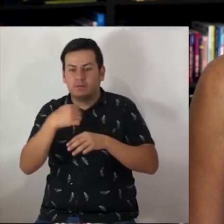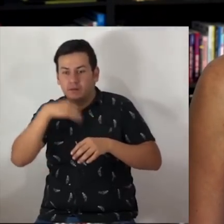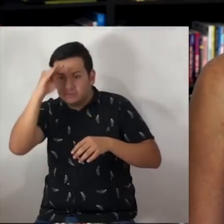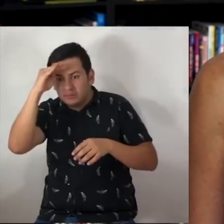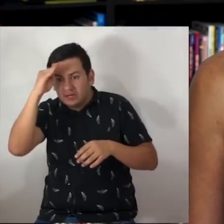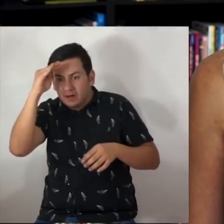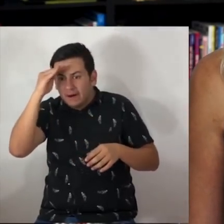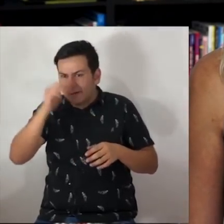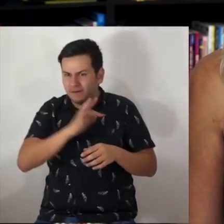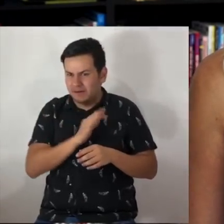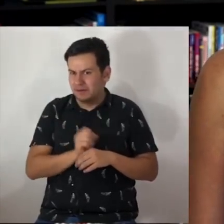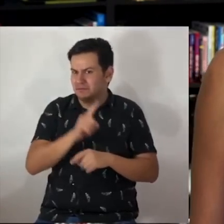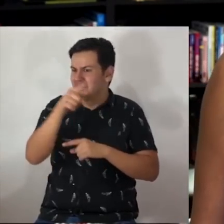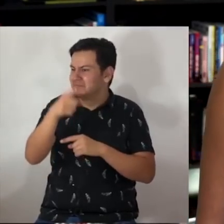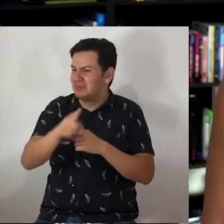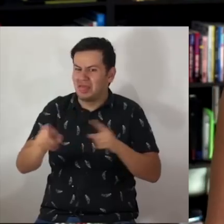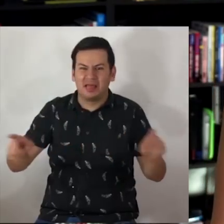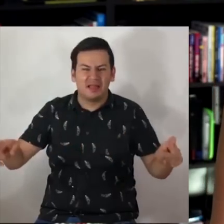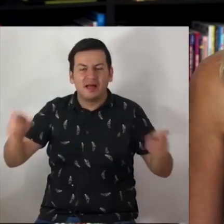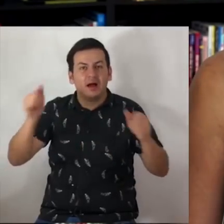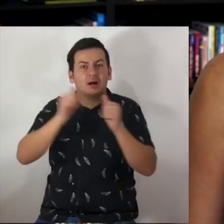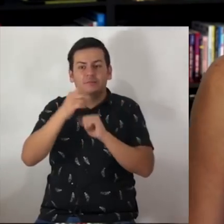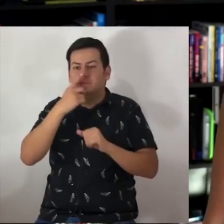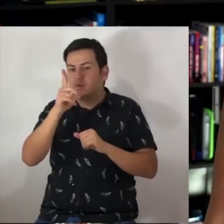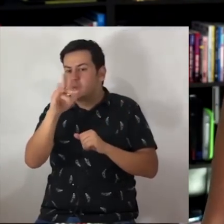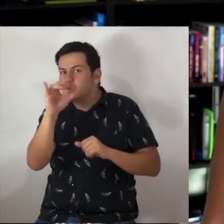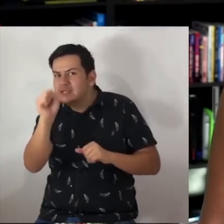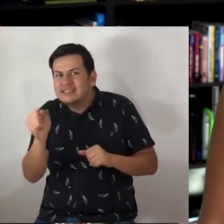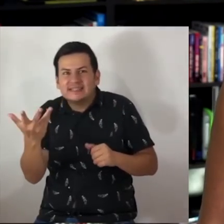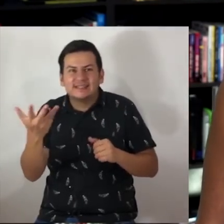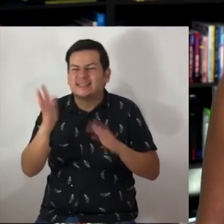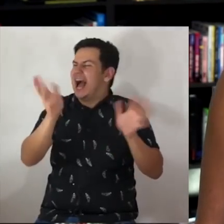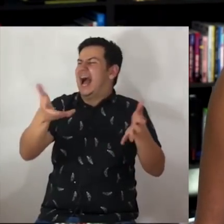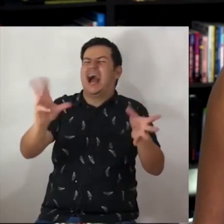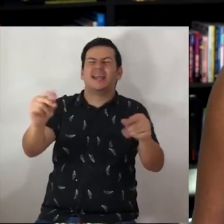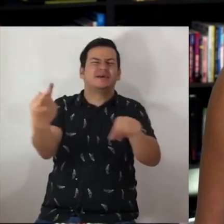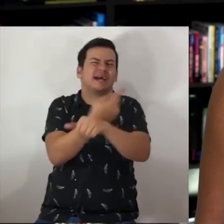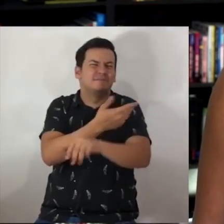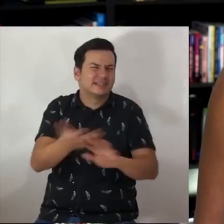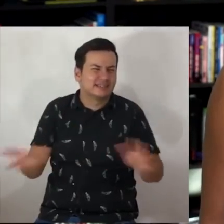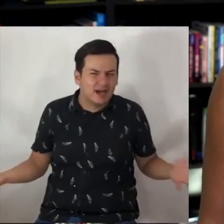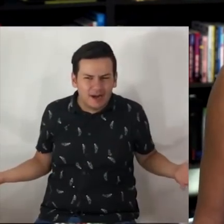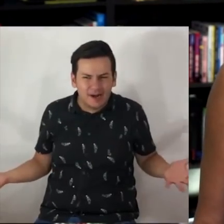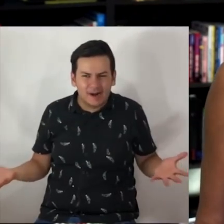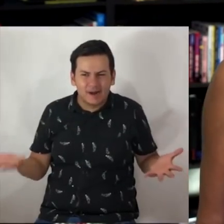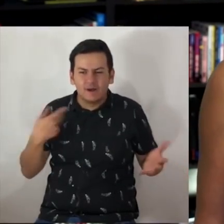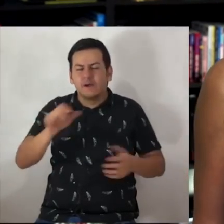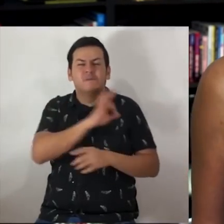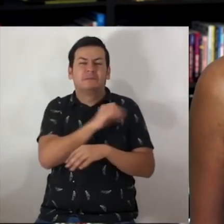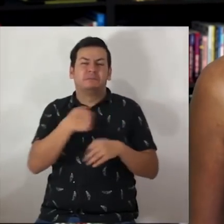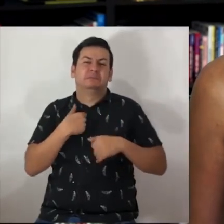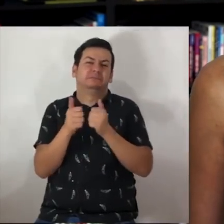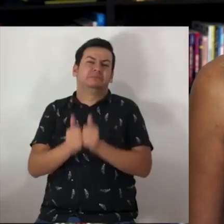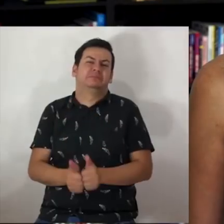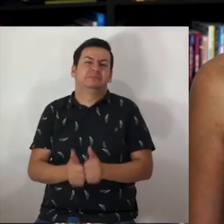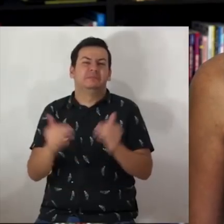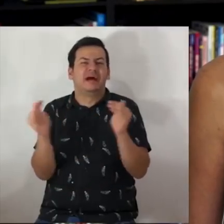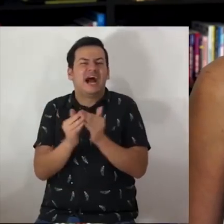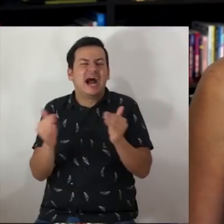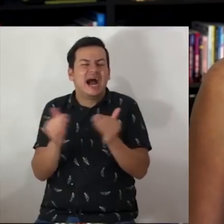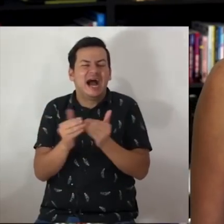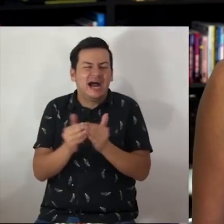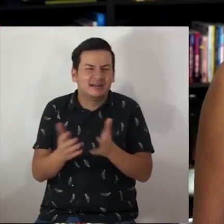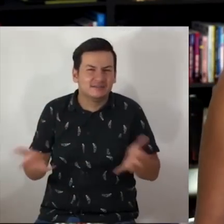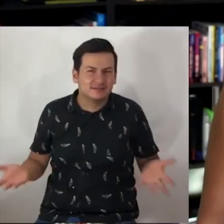cómo podemos unirnos a tu pentáculo de la abundancia para ser exitosos Luisa. Ya no, ya, ya nos podemos quedar en casa. Tenemos que ir a